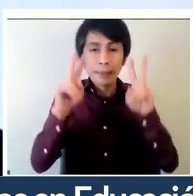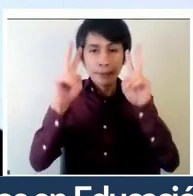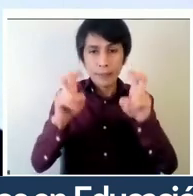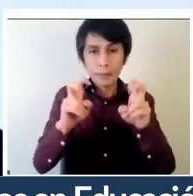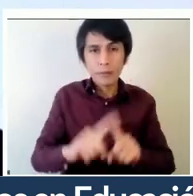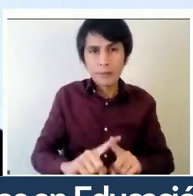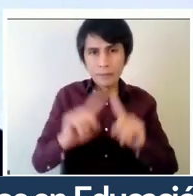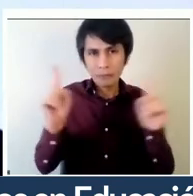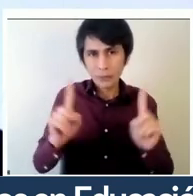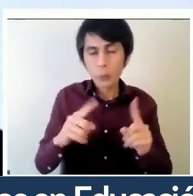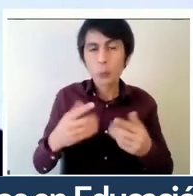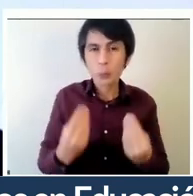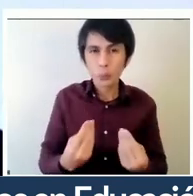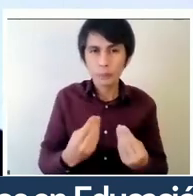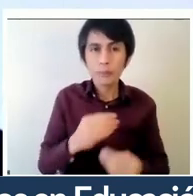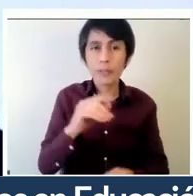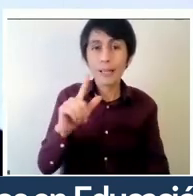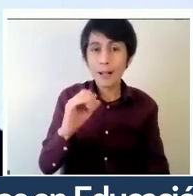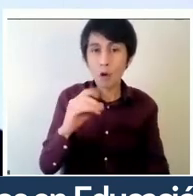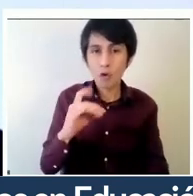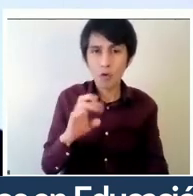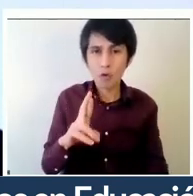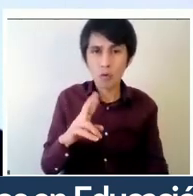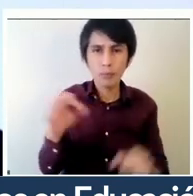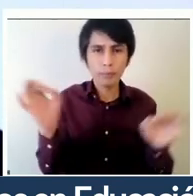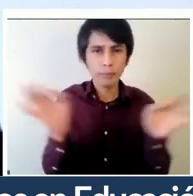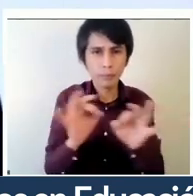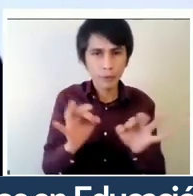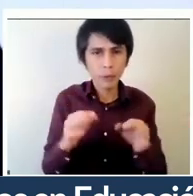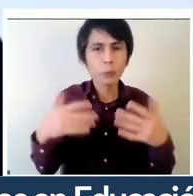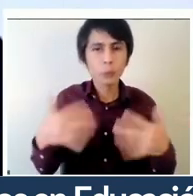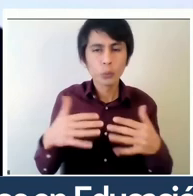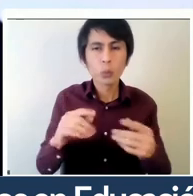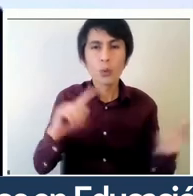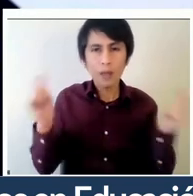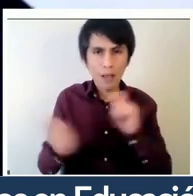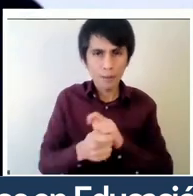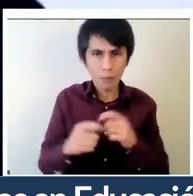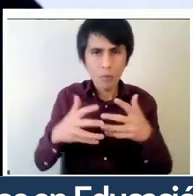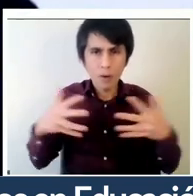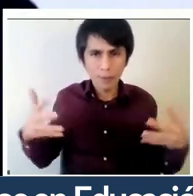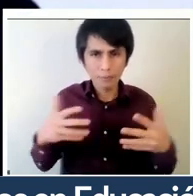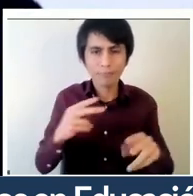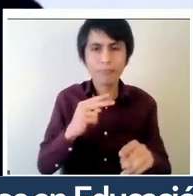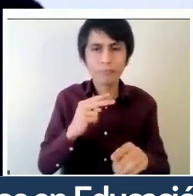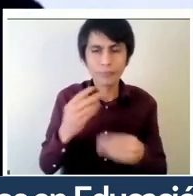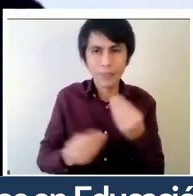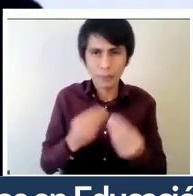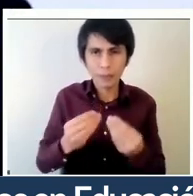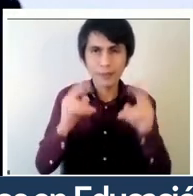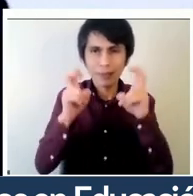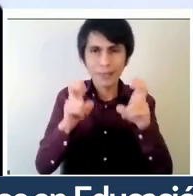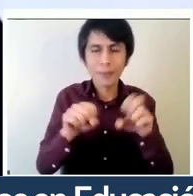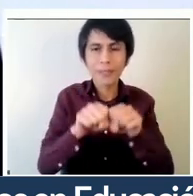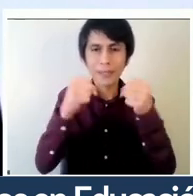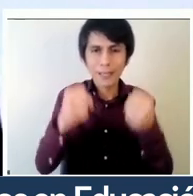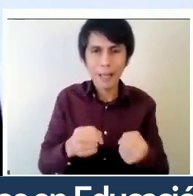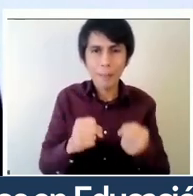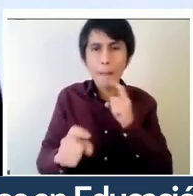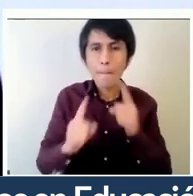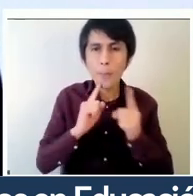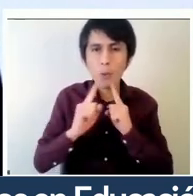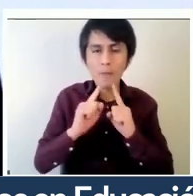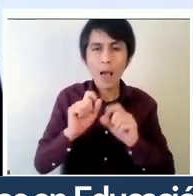Leonor nos da cuenta de los grandes cambios que están ocurriendo en el sistema de pruebas de admisión universitaria